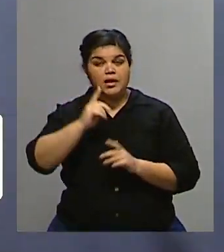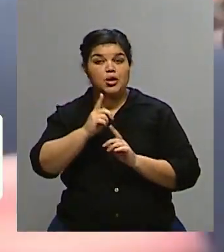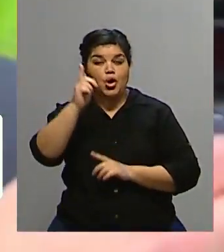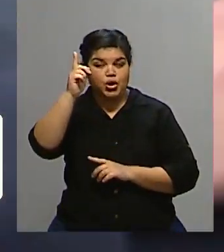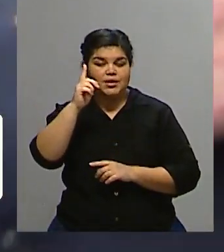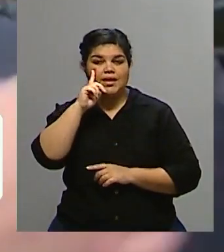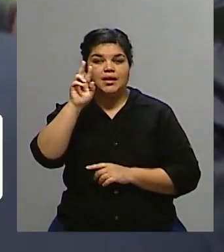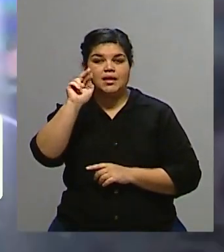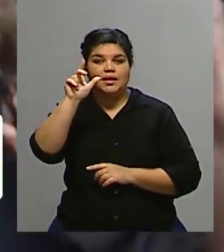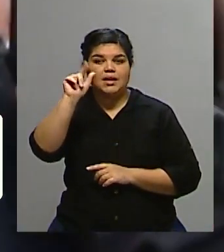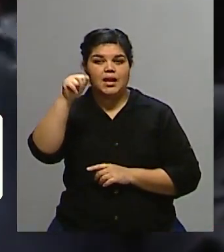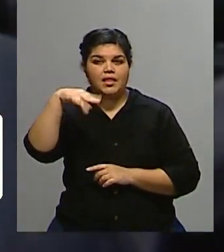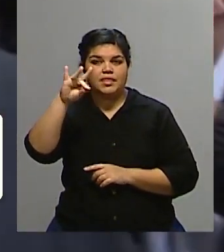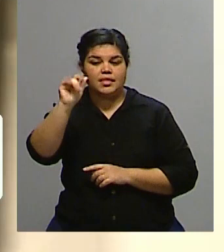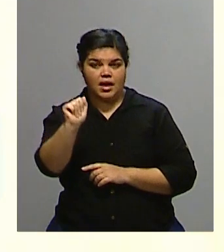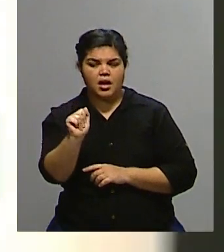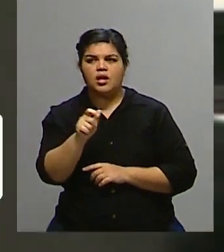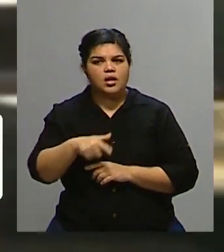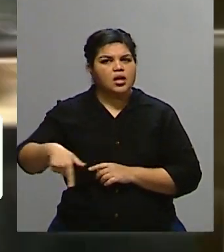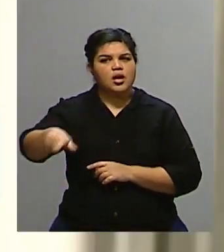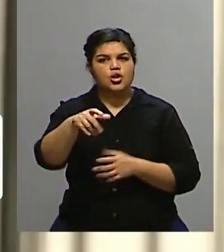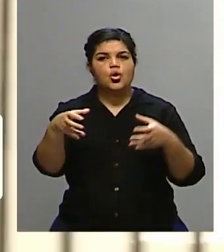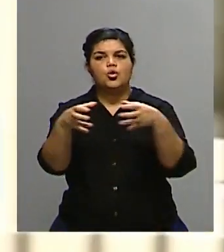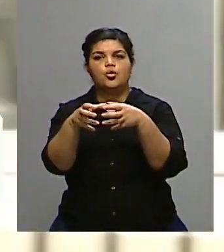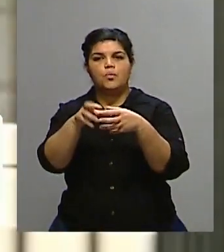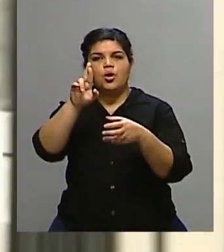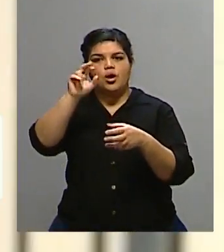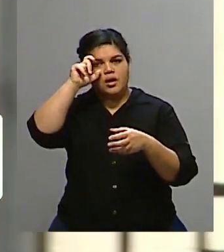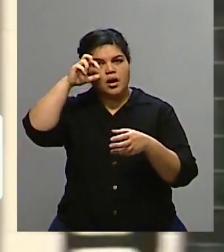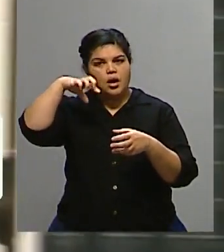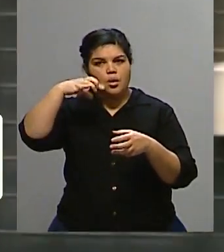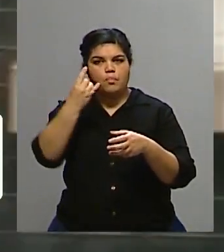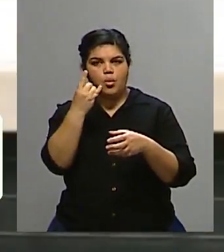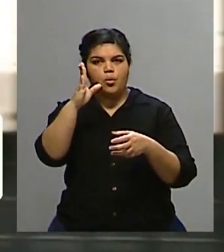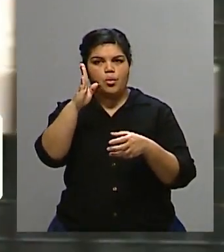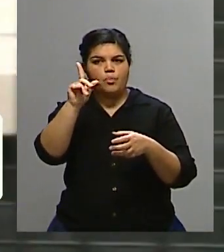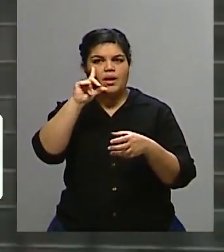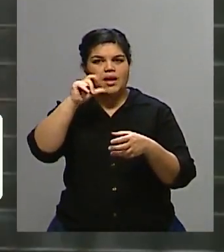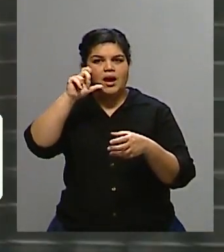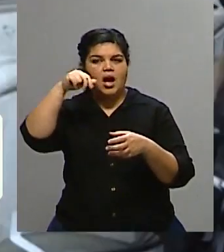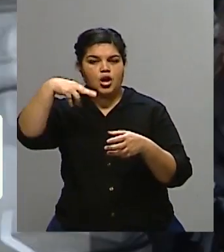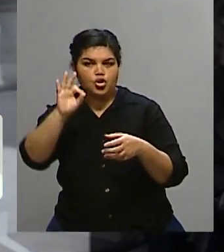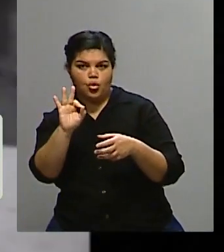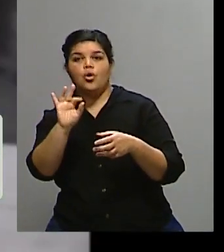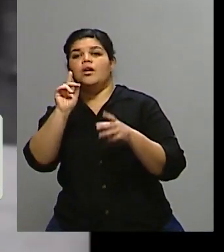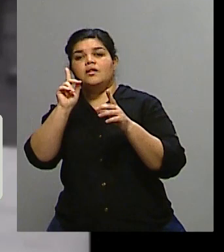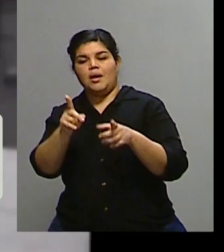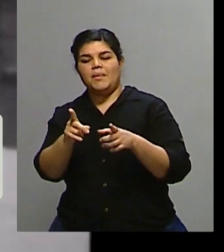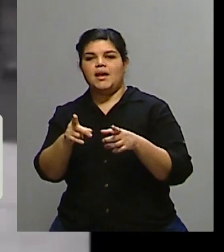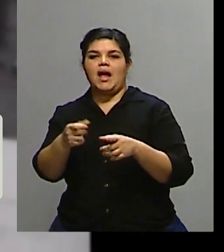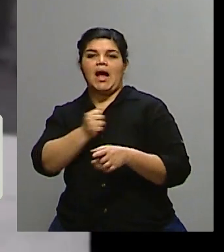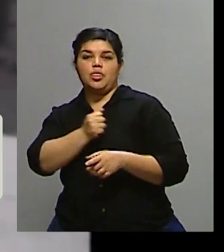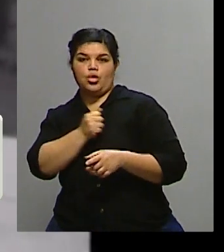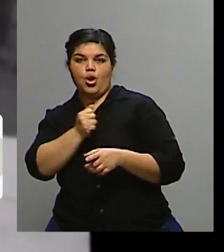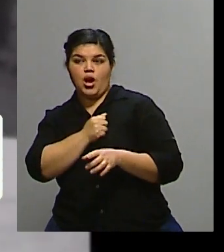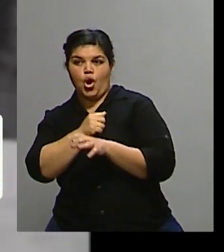movimiento republicano, un fuerte movimiento católico, diferente de la religión en Inglaterra,